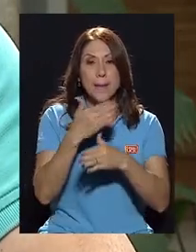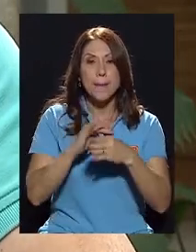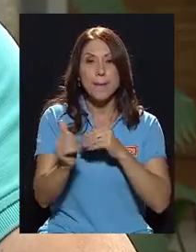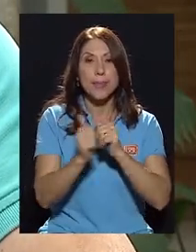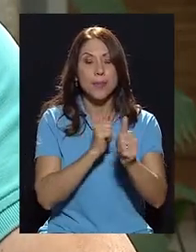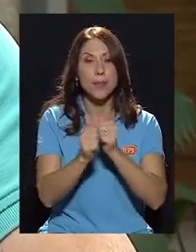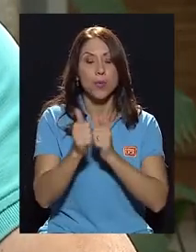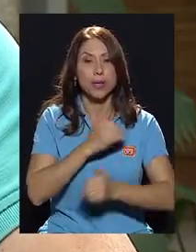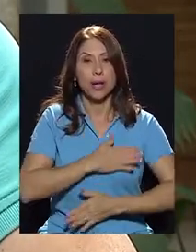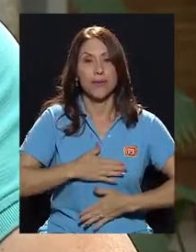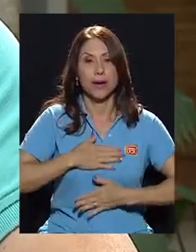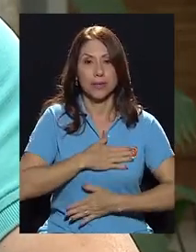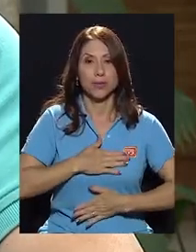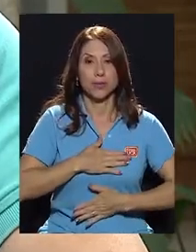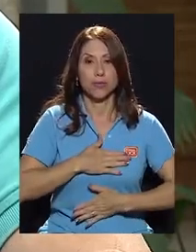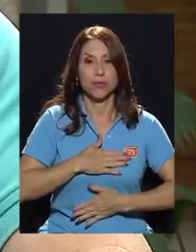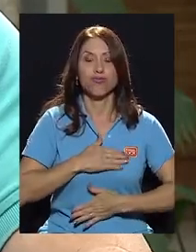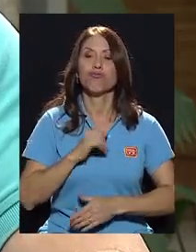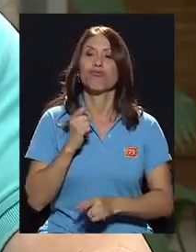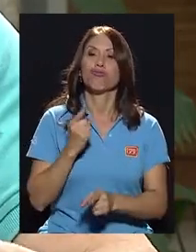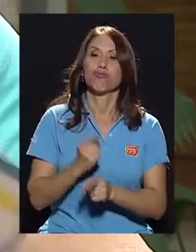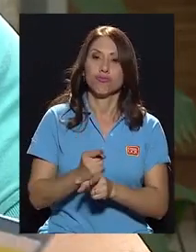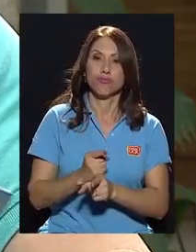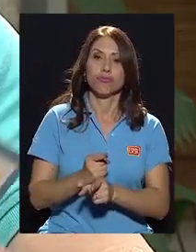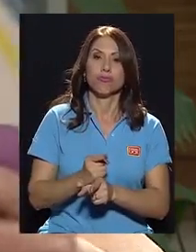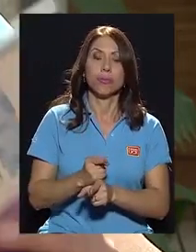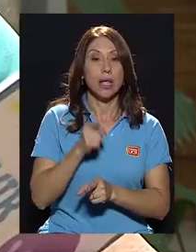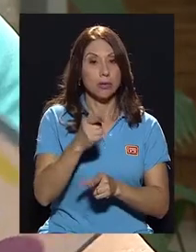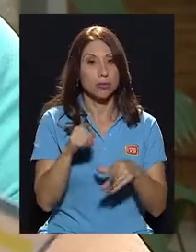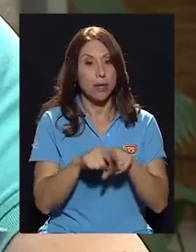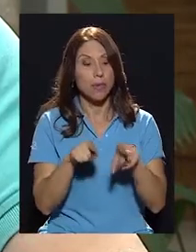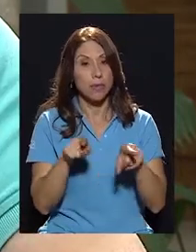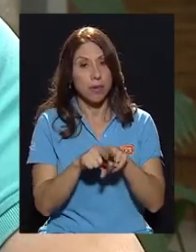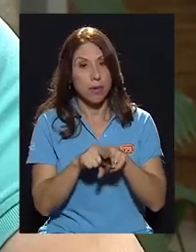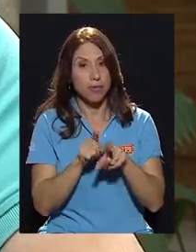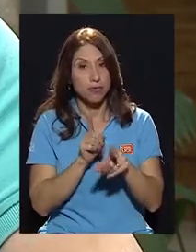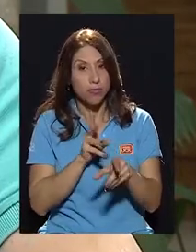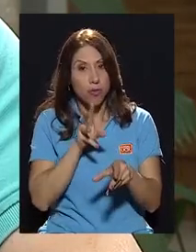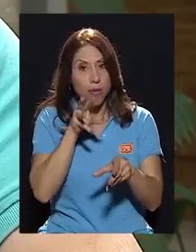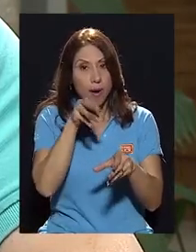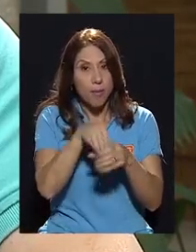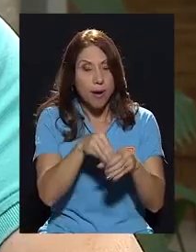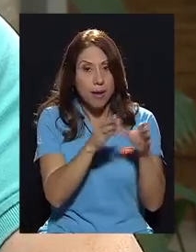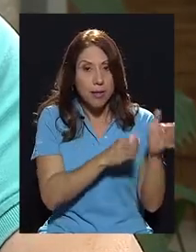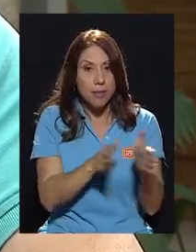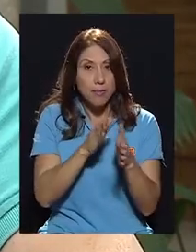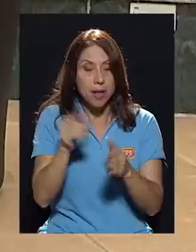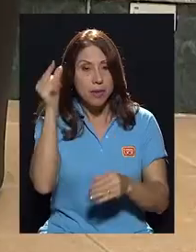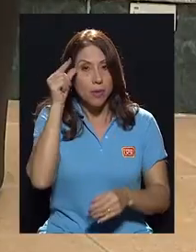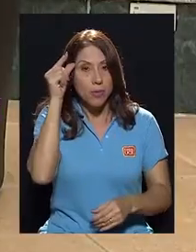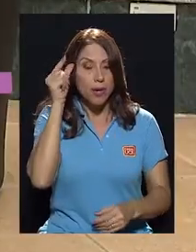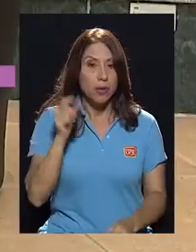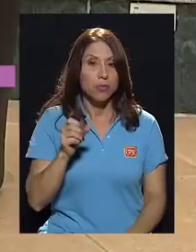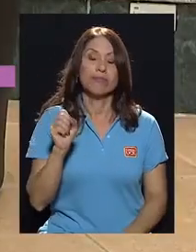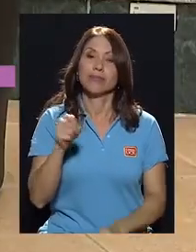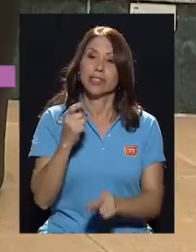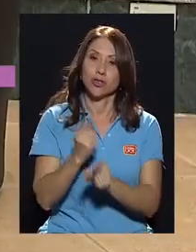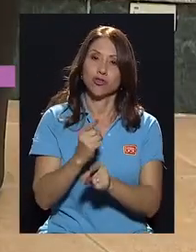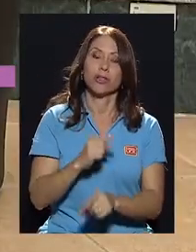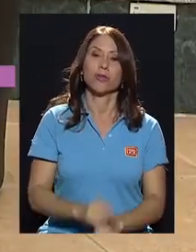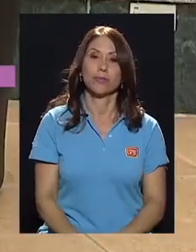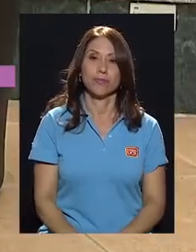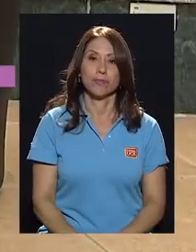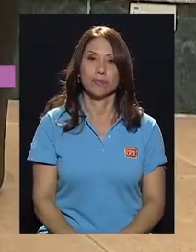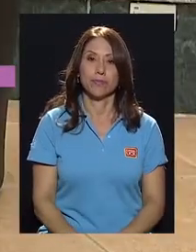deporte y la recreación. Correcto. ¿Esto también forma parte de ese plan de gobierno? Sí, correcto.